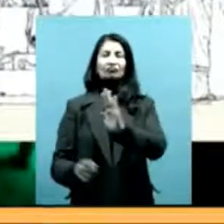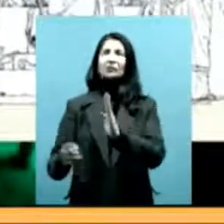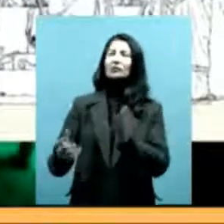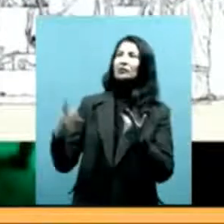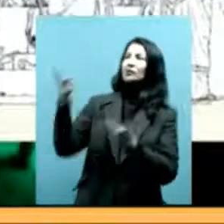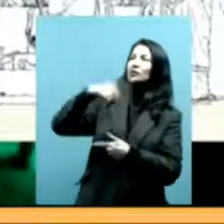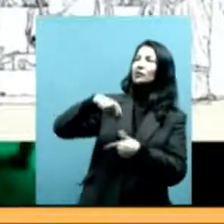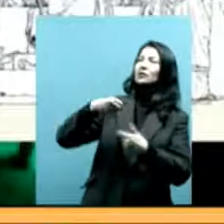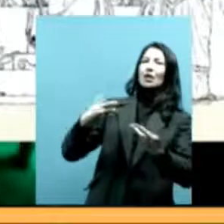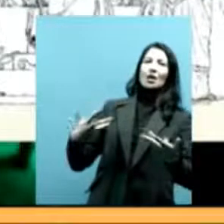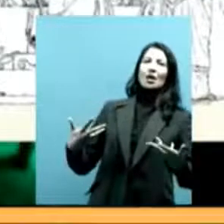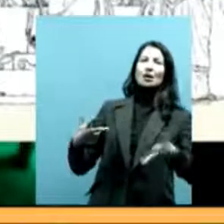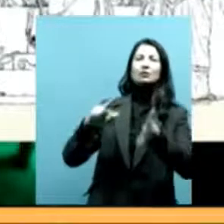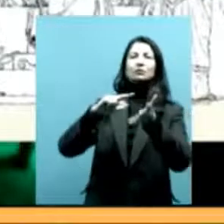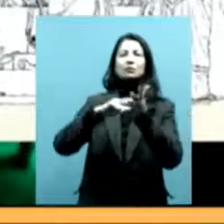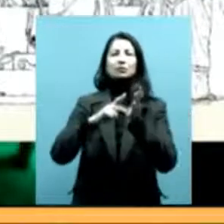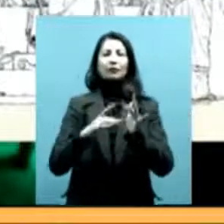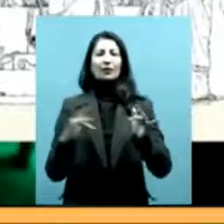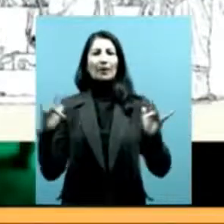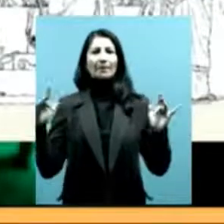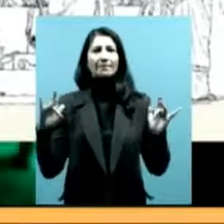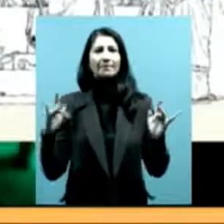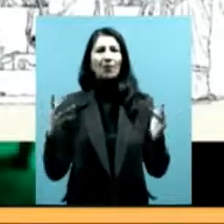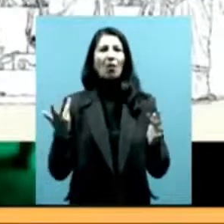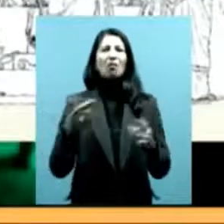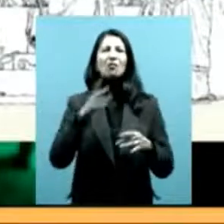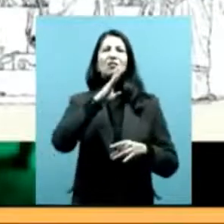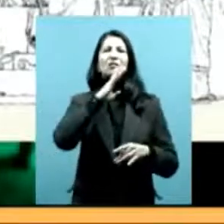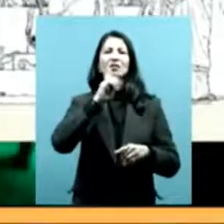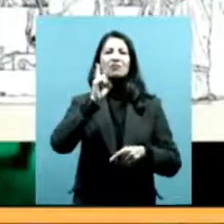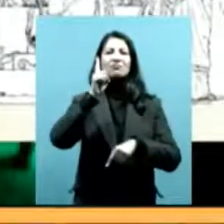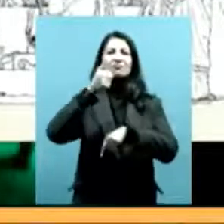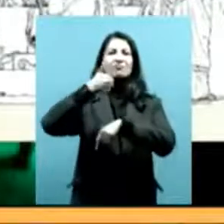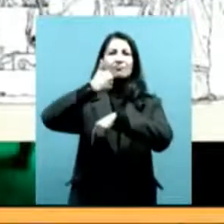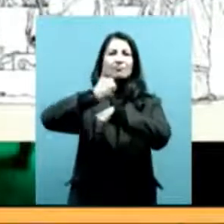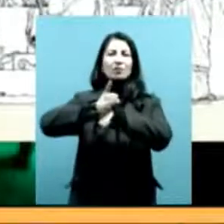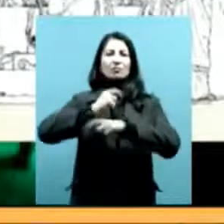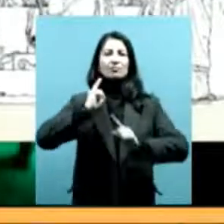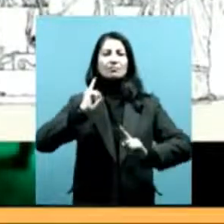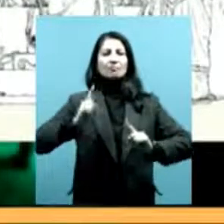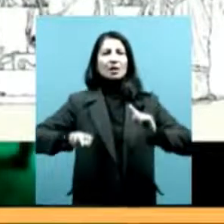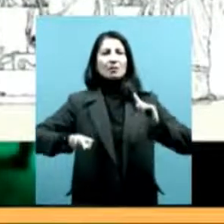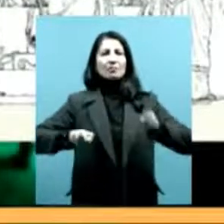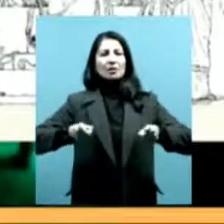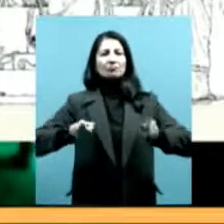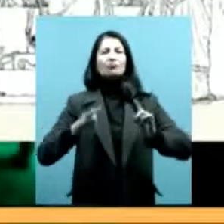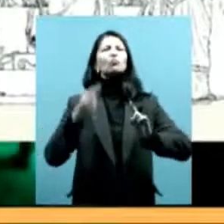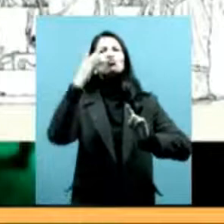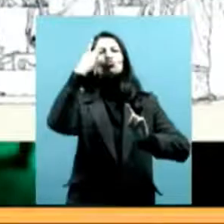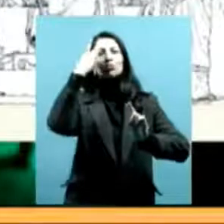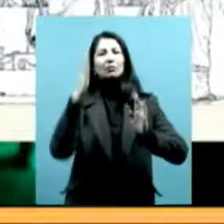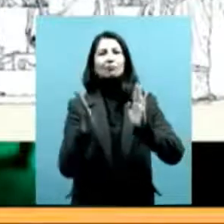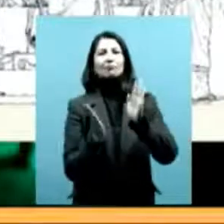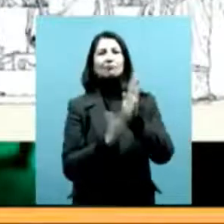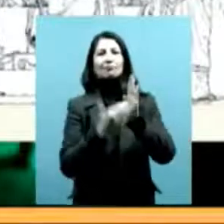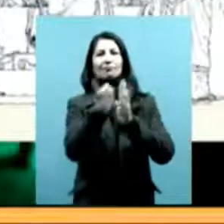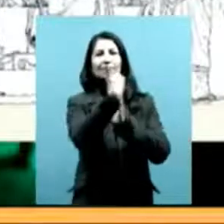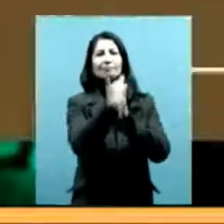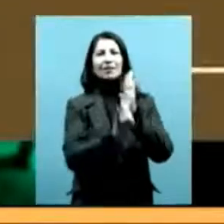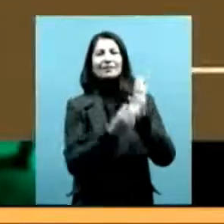y por tanto a la participación en la autoridad de la institución, es lo que marca toda la diferencia, dice Bourdieu.